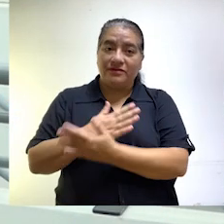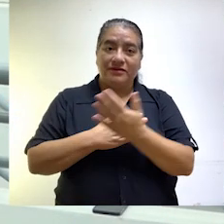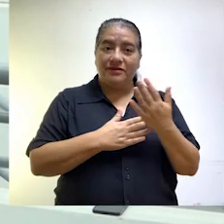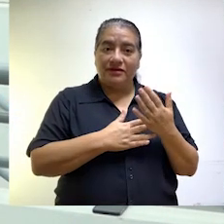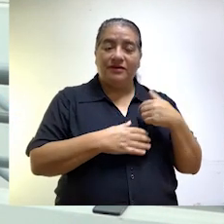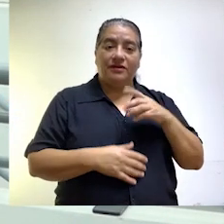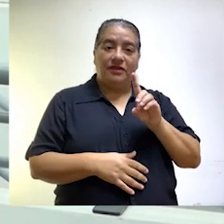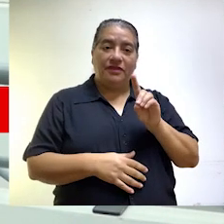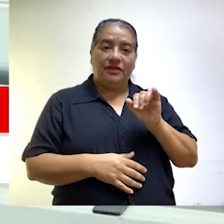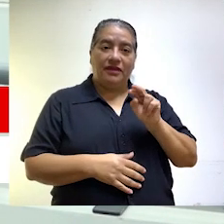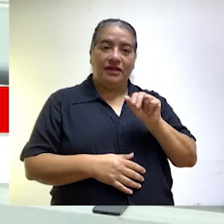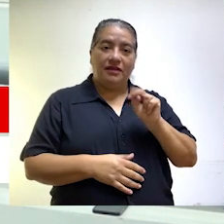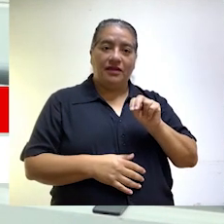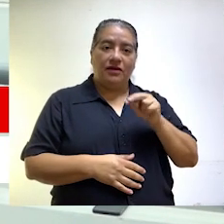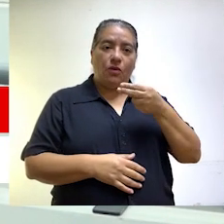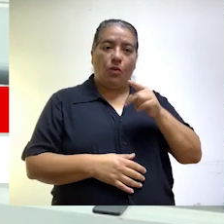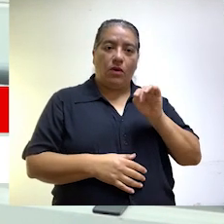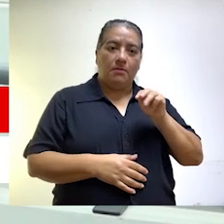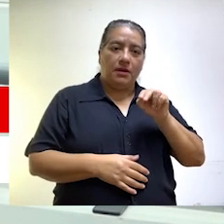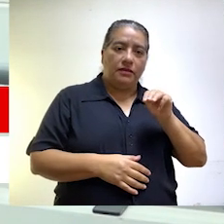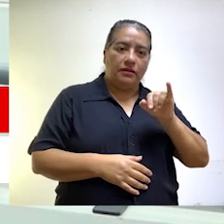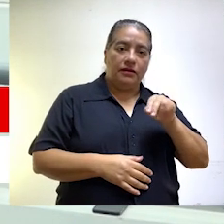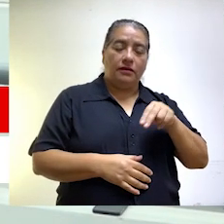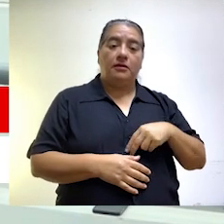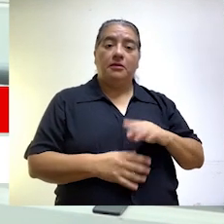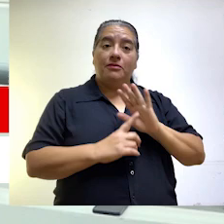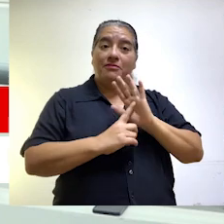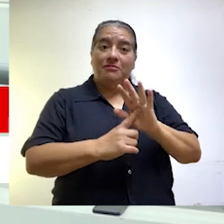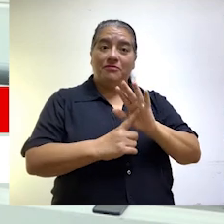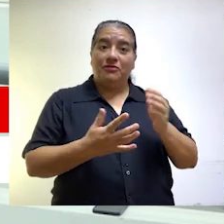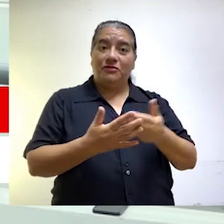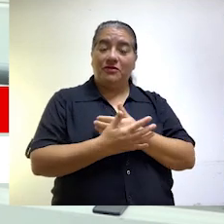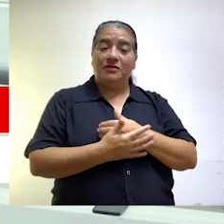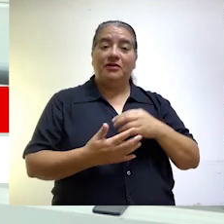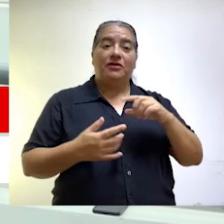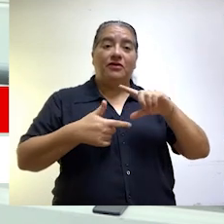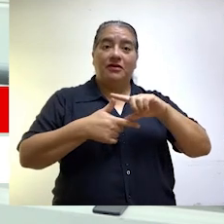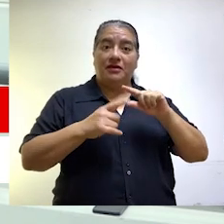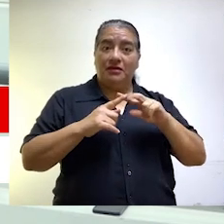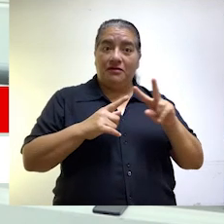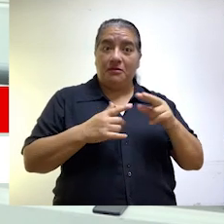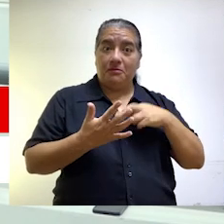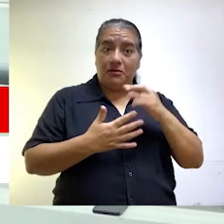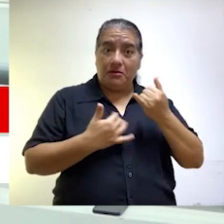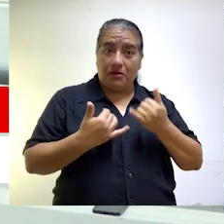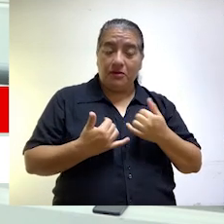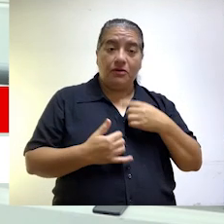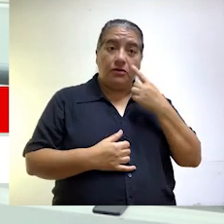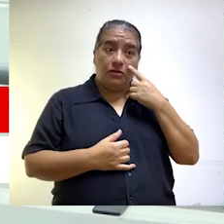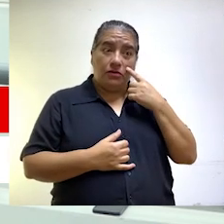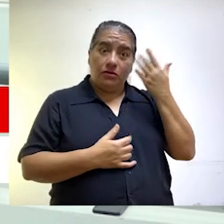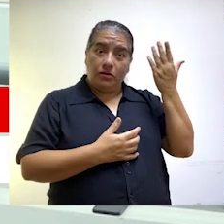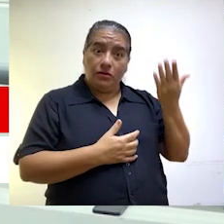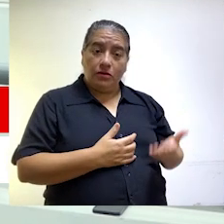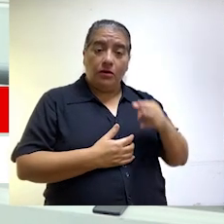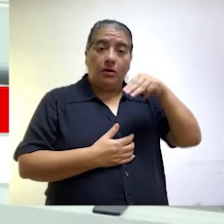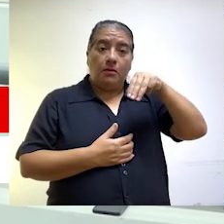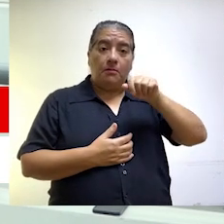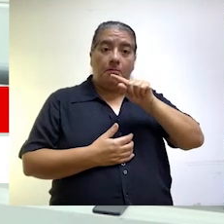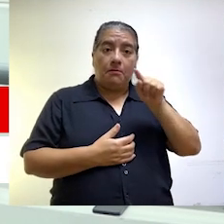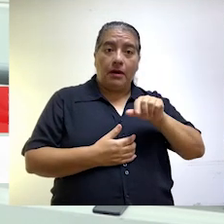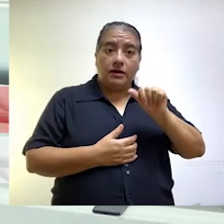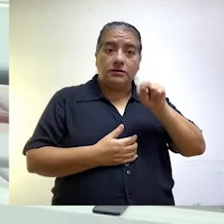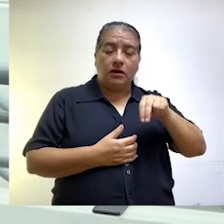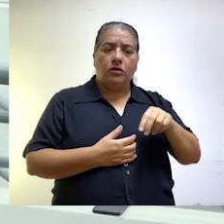Muy buenos días, yo soy Diana Guamaní y les presentaré una nueva edición de Contraloría TV. En nuestro programa de hoy conoceremos Mazán, un